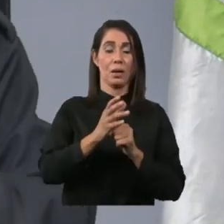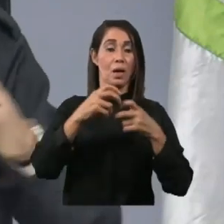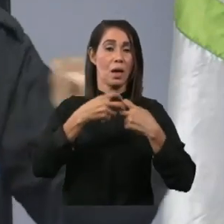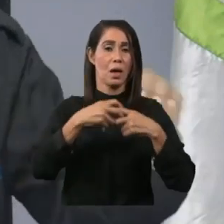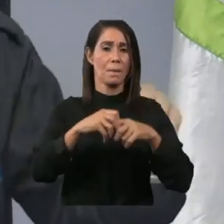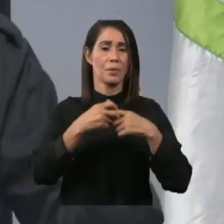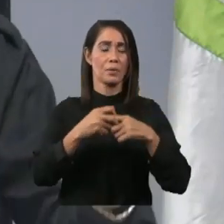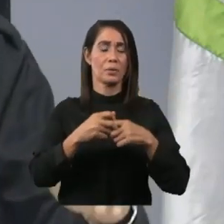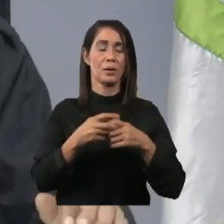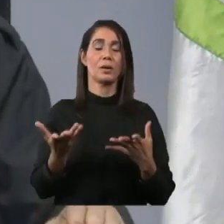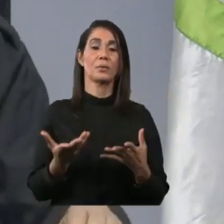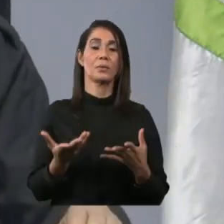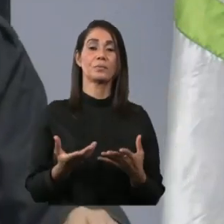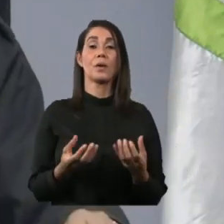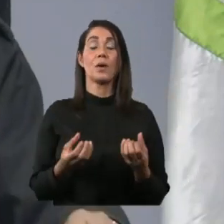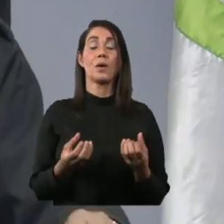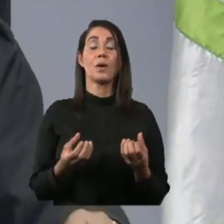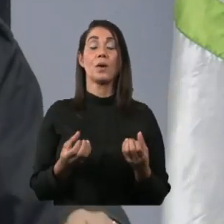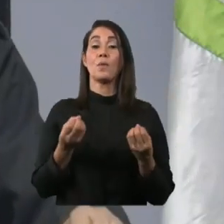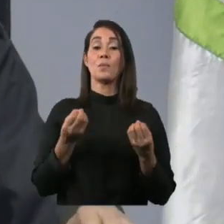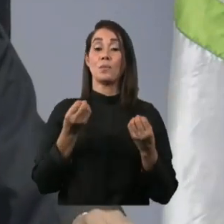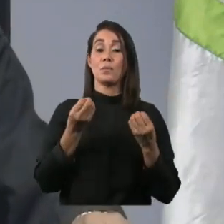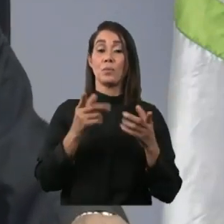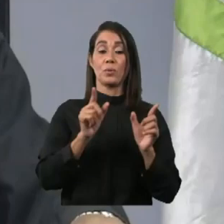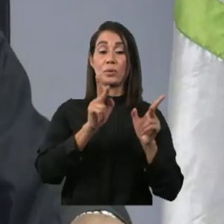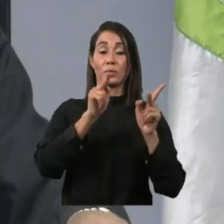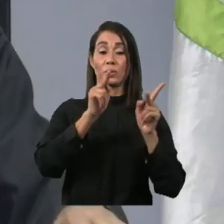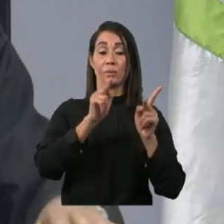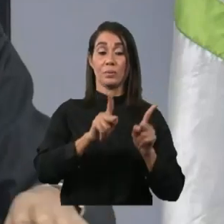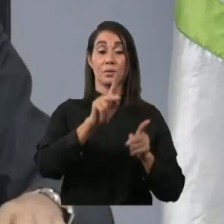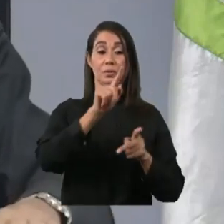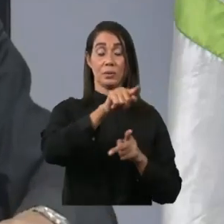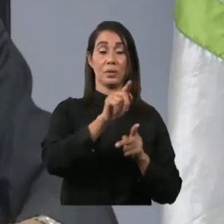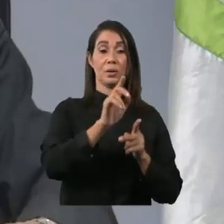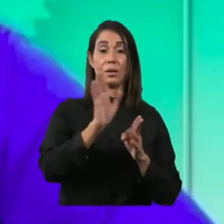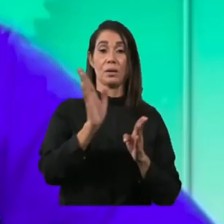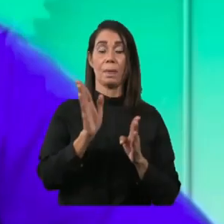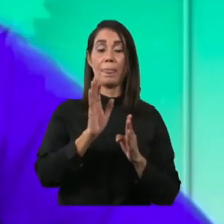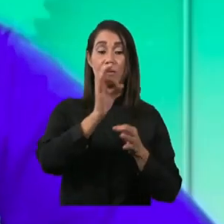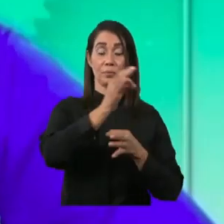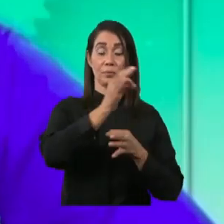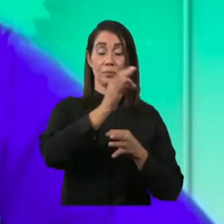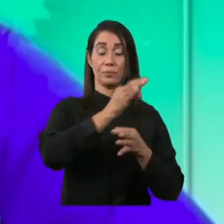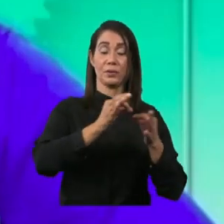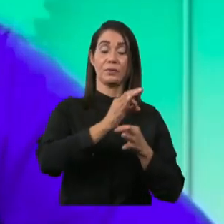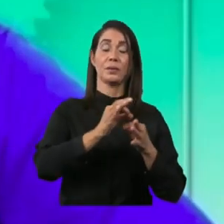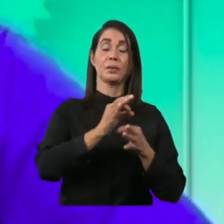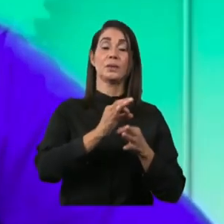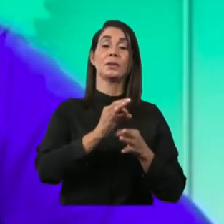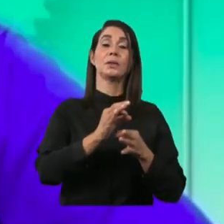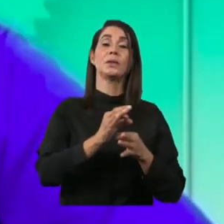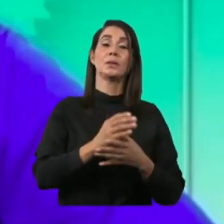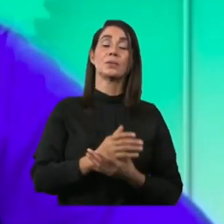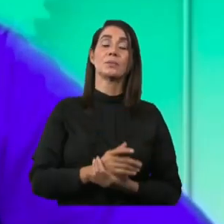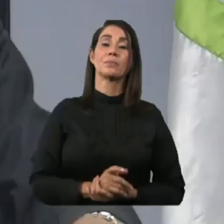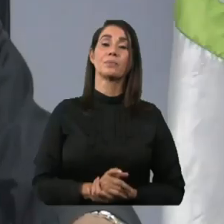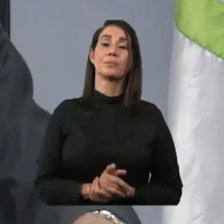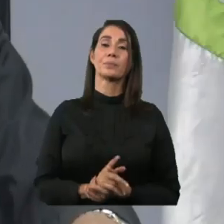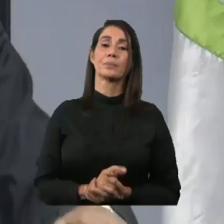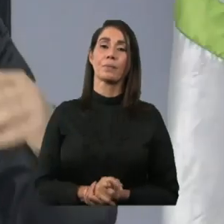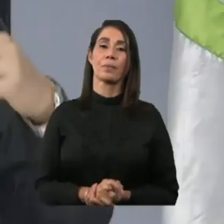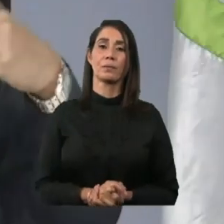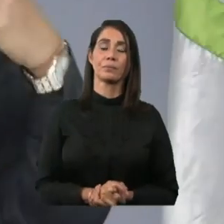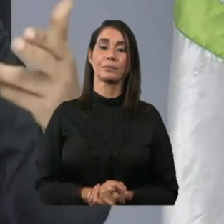prácticamente una parte significativa de la sociedad de San Francisco de Macorís que fue